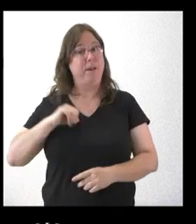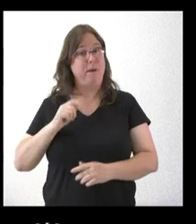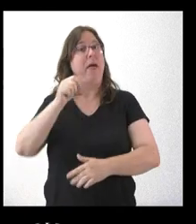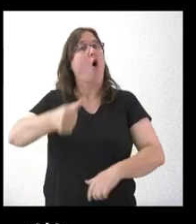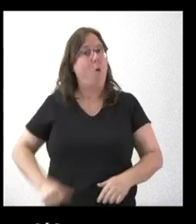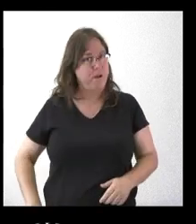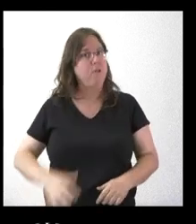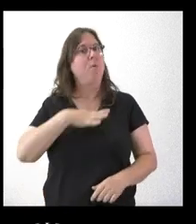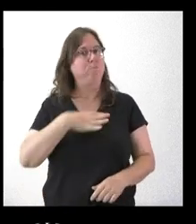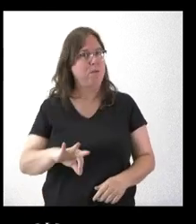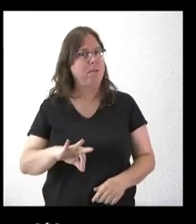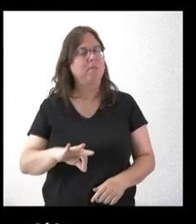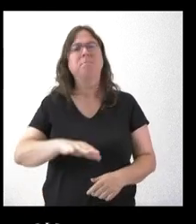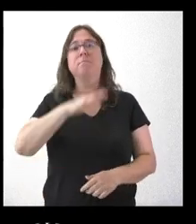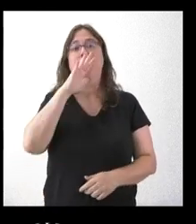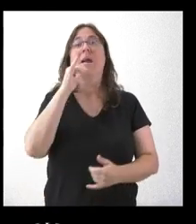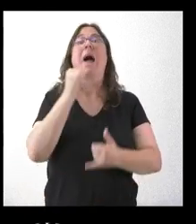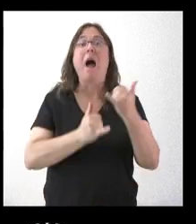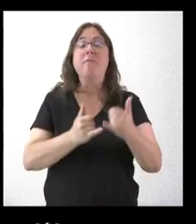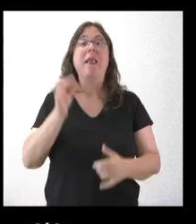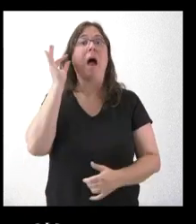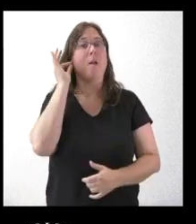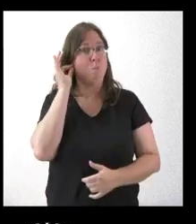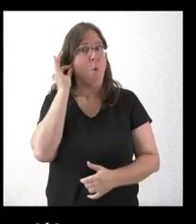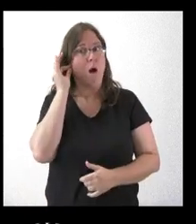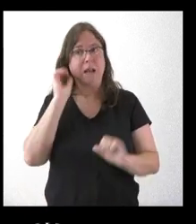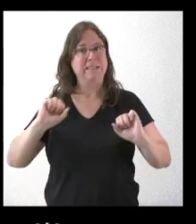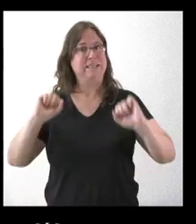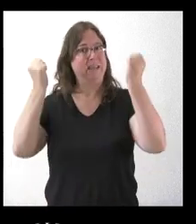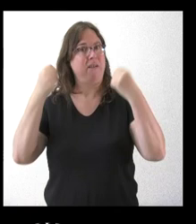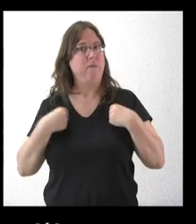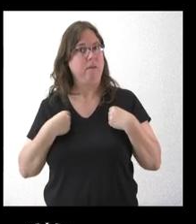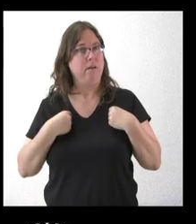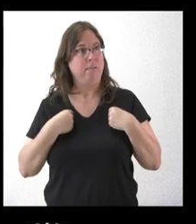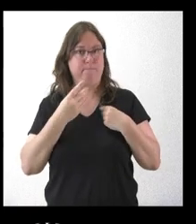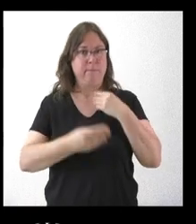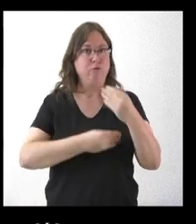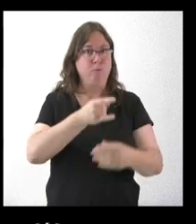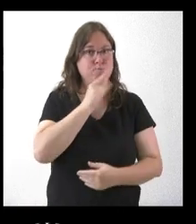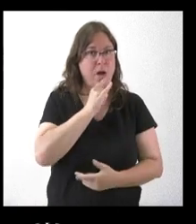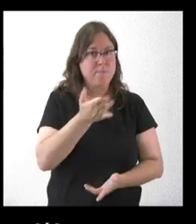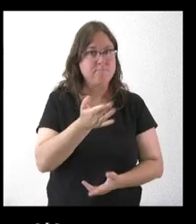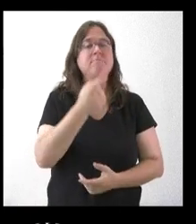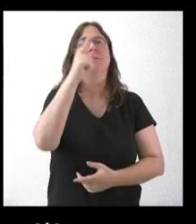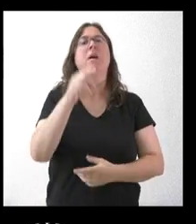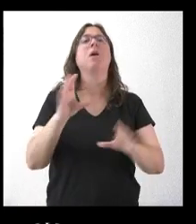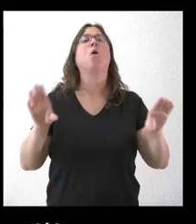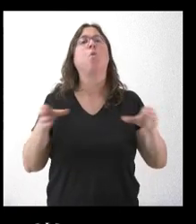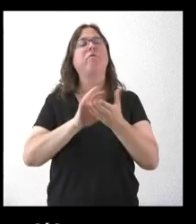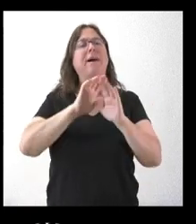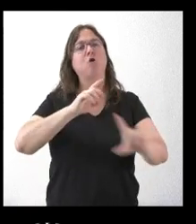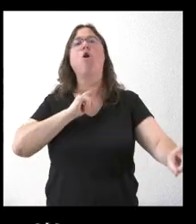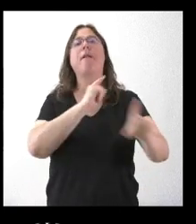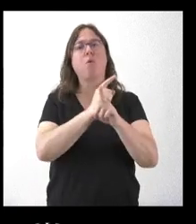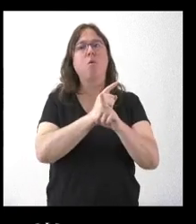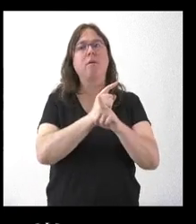A la vista de lo ocurrido y que la mujer se acabó curando, no sé si reconocen que se actuó mal en este caso y si la Junta piensa recurrir, como